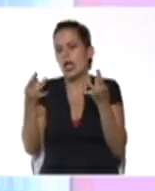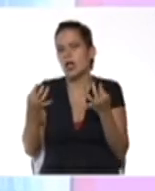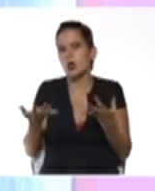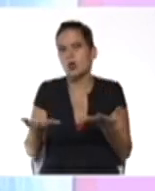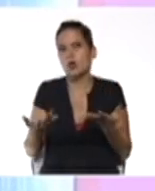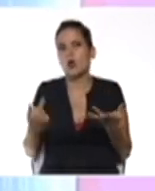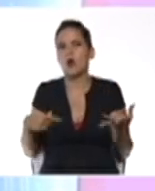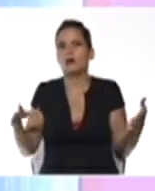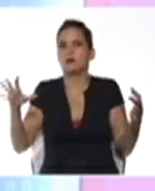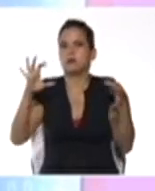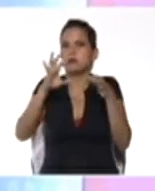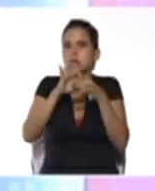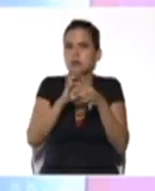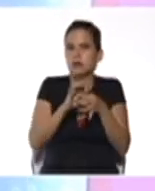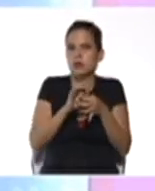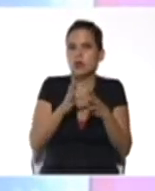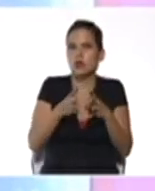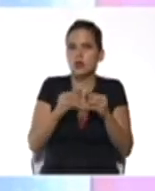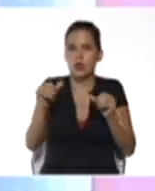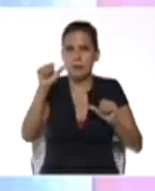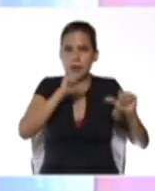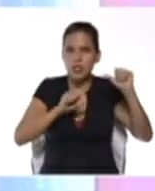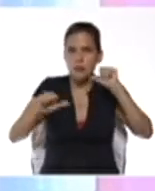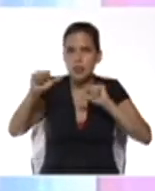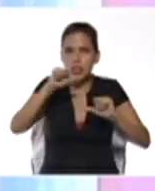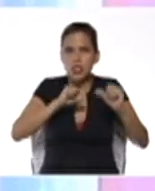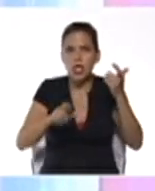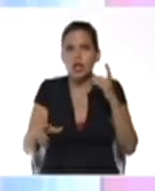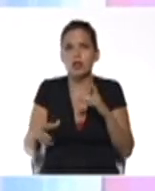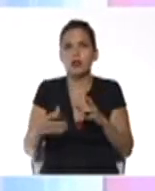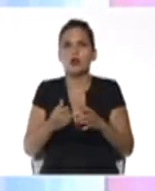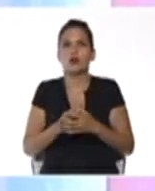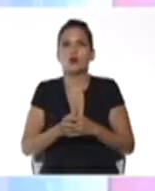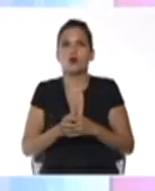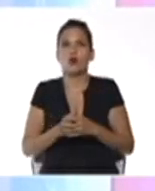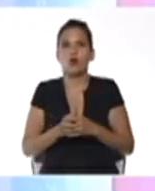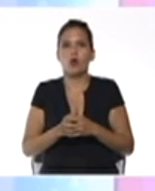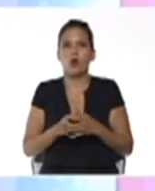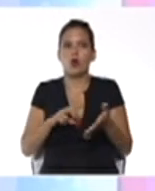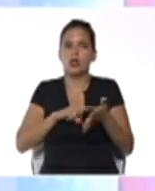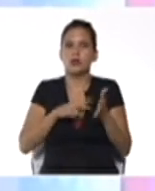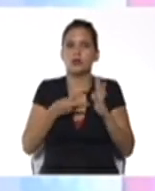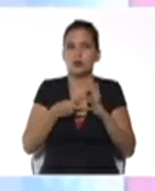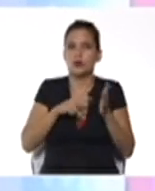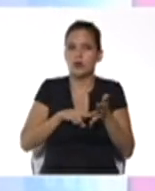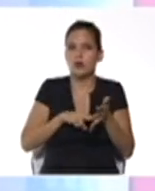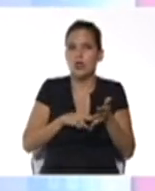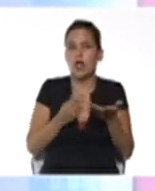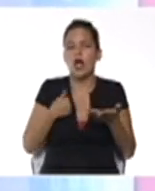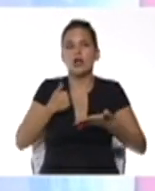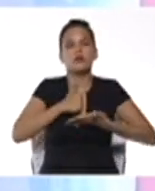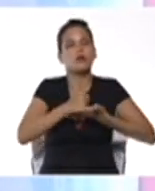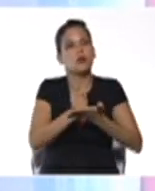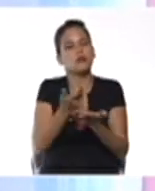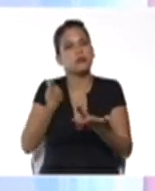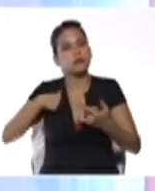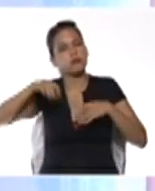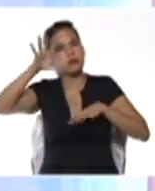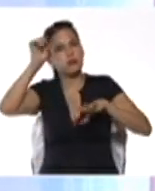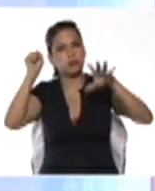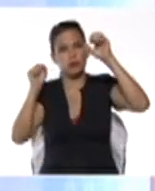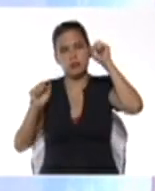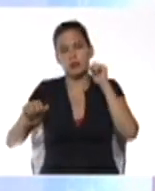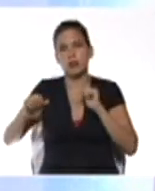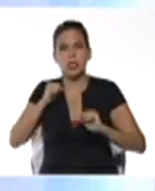armonizando el aspecto experimental con el aspecto conceptual permitiéndonos obtener un aprendizaje